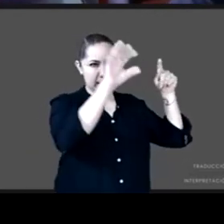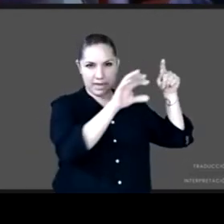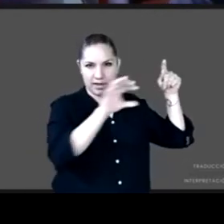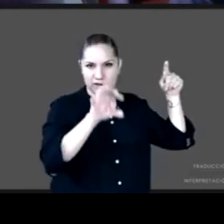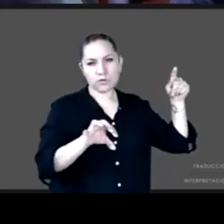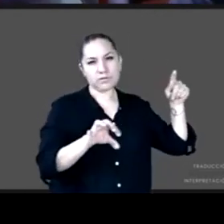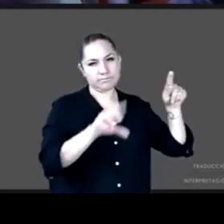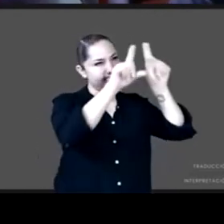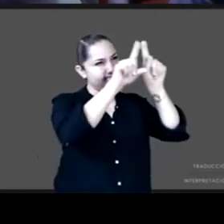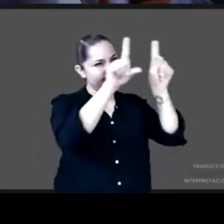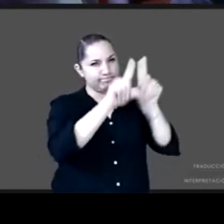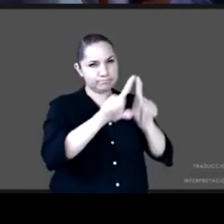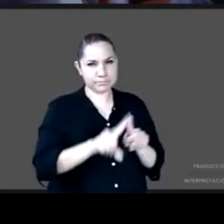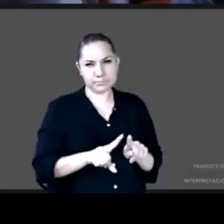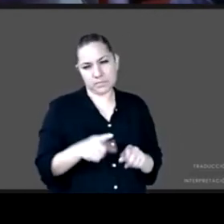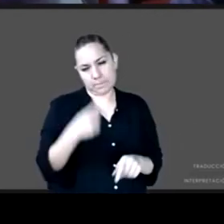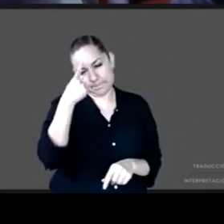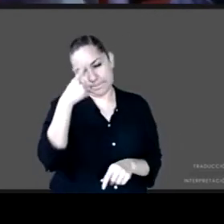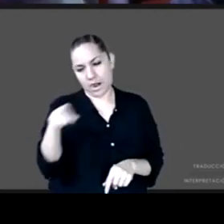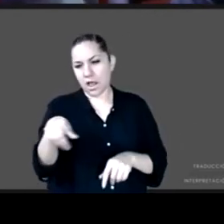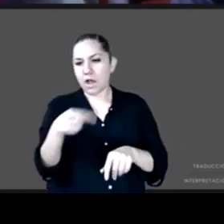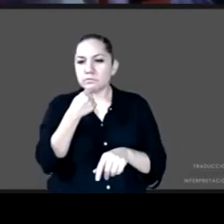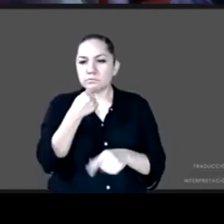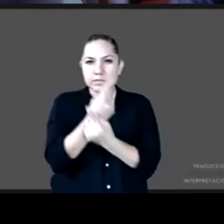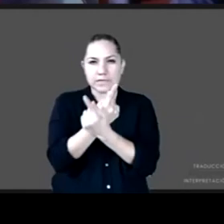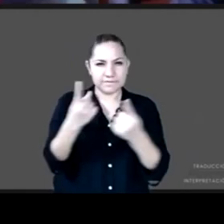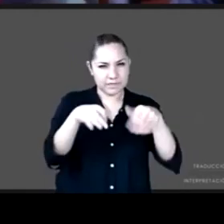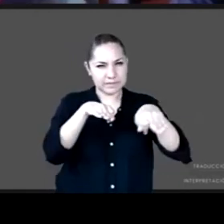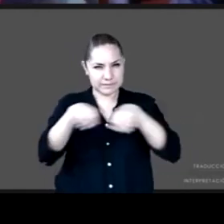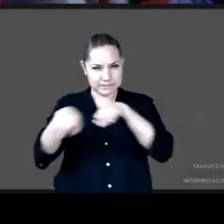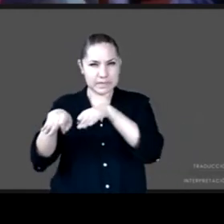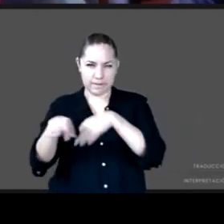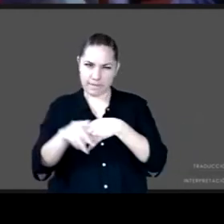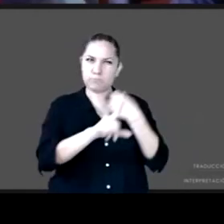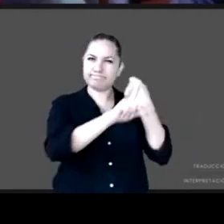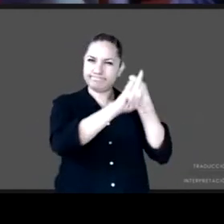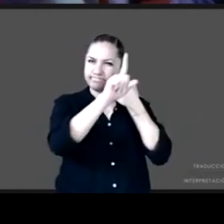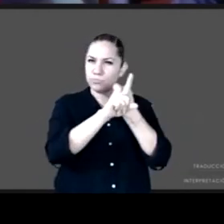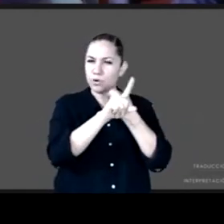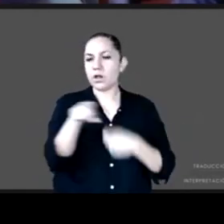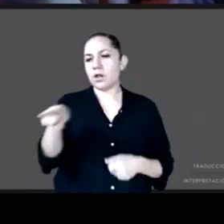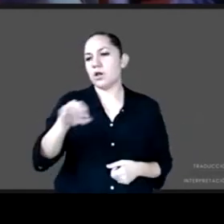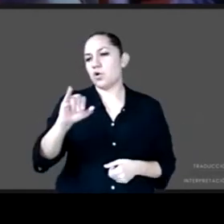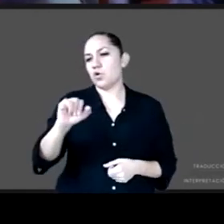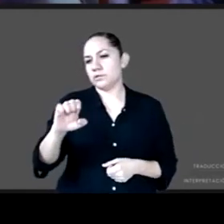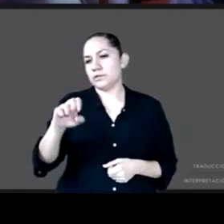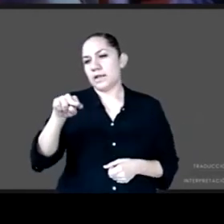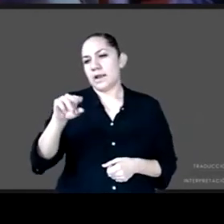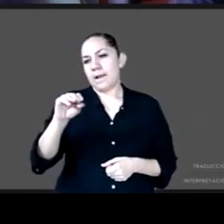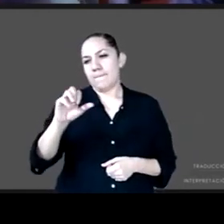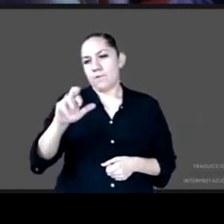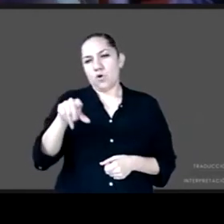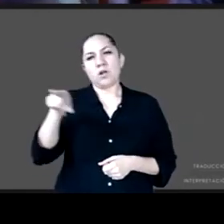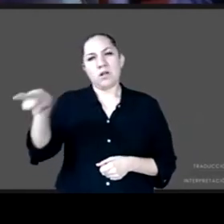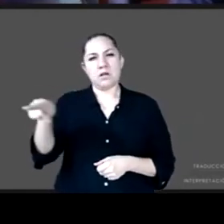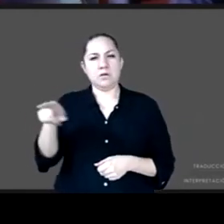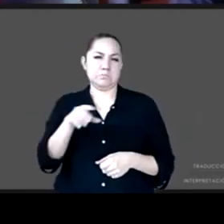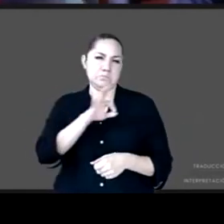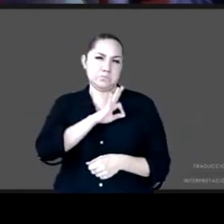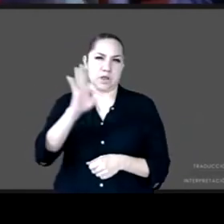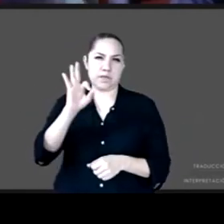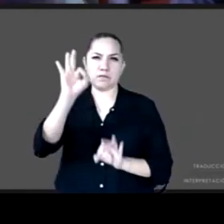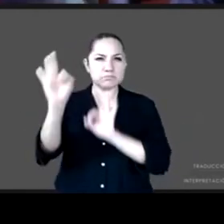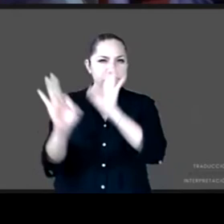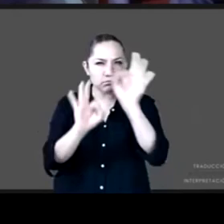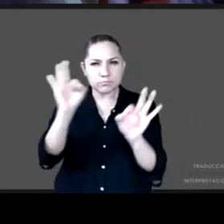regiones. Ya José Nabor nos podrá dar datos mucho más precisos que se tienen por estado,